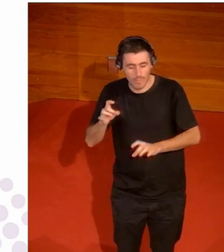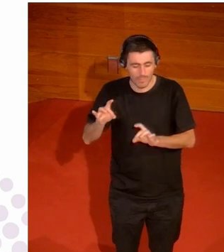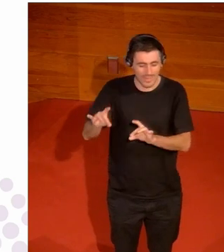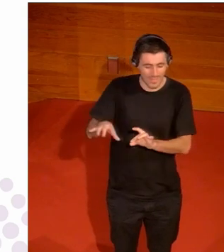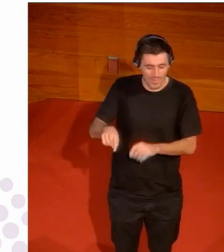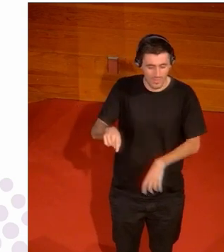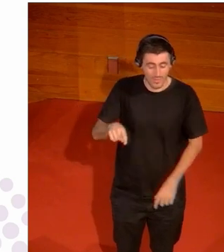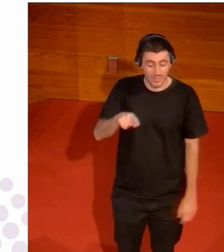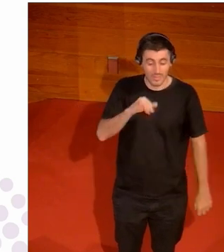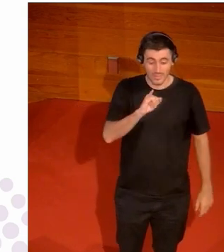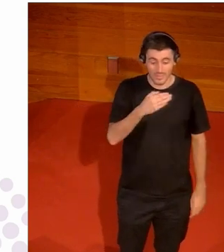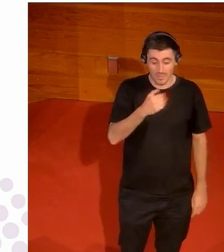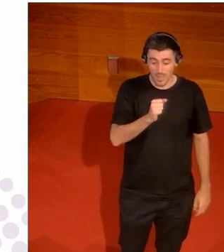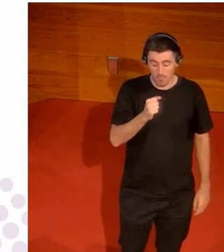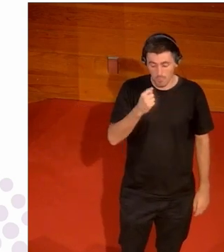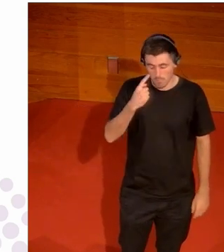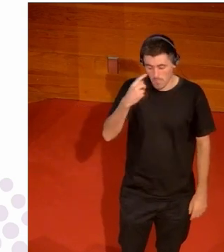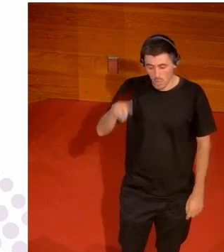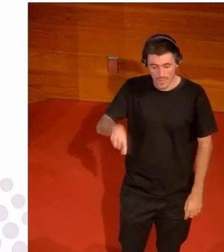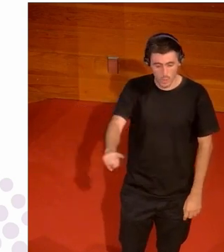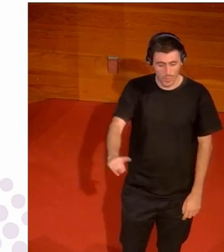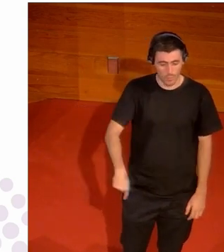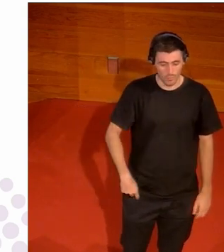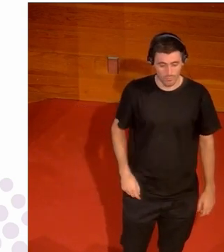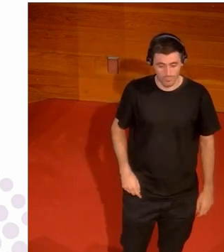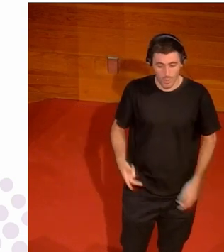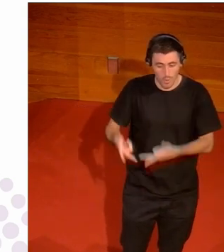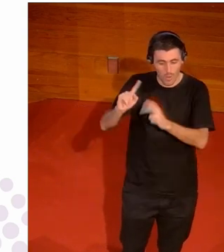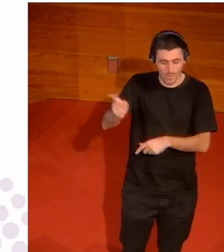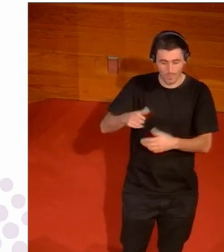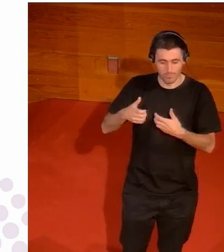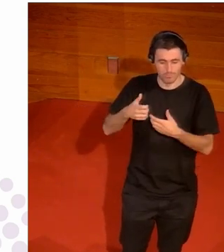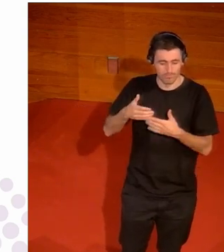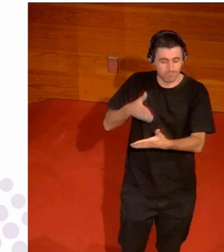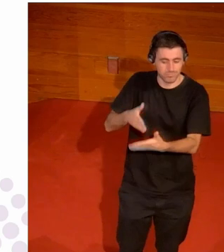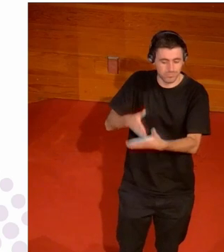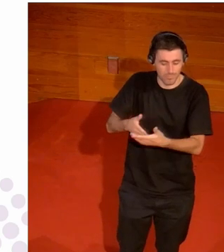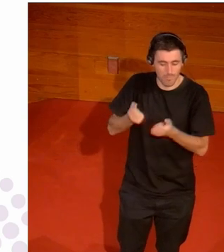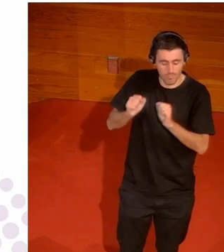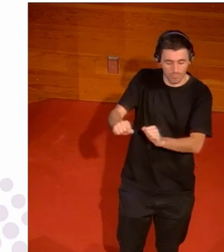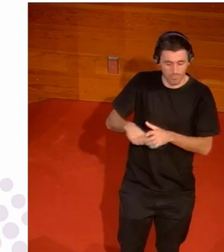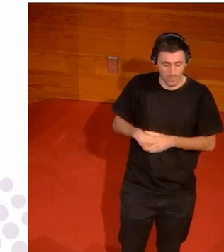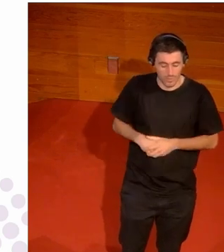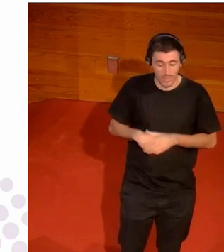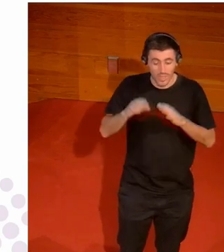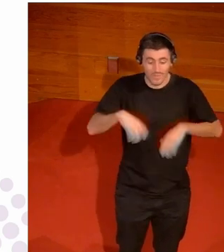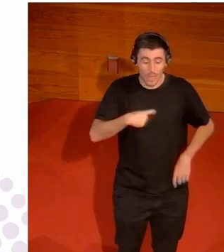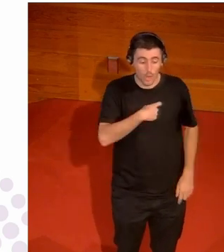IVA no les ha permitido competir pero como el Comité Olímpico Internacional tiene un CIPI con esta